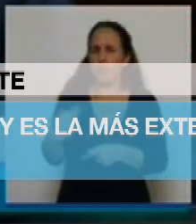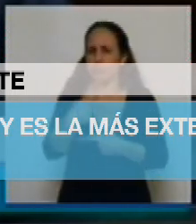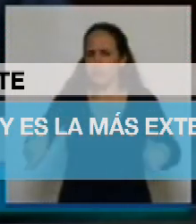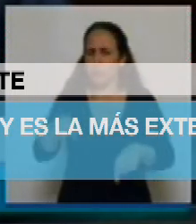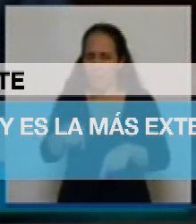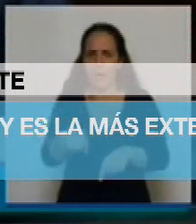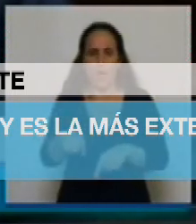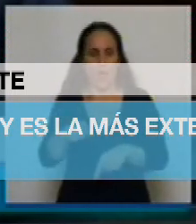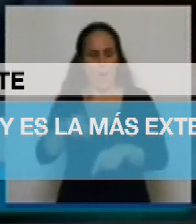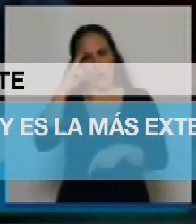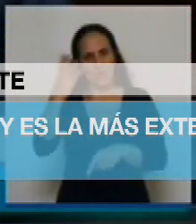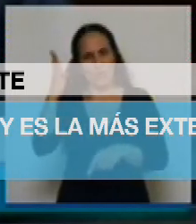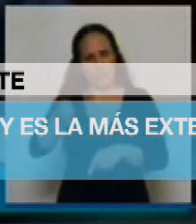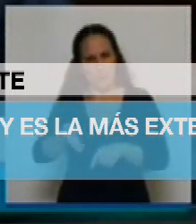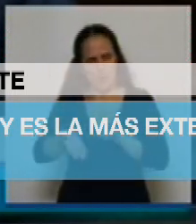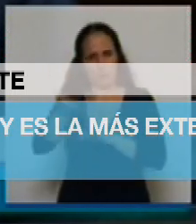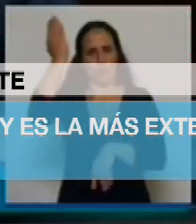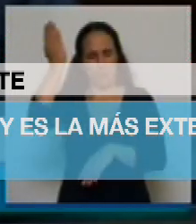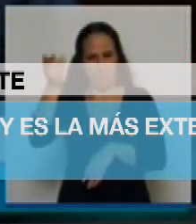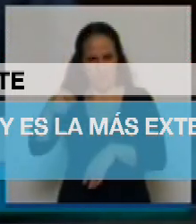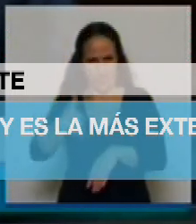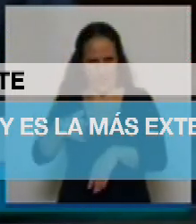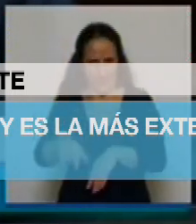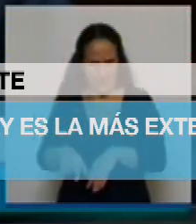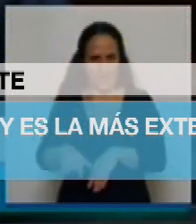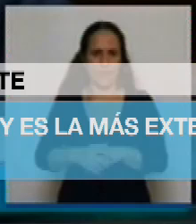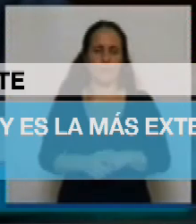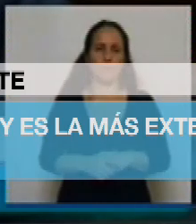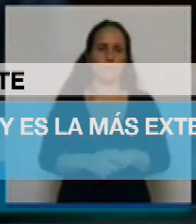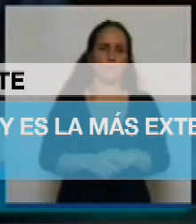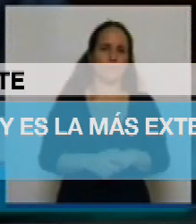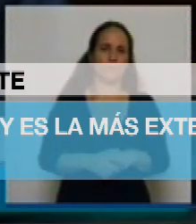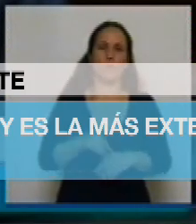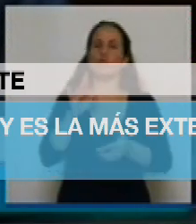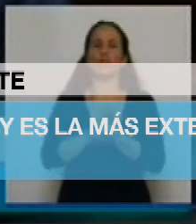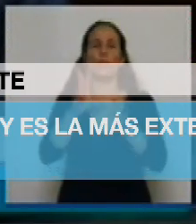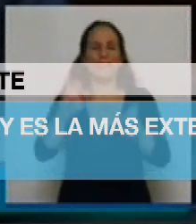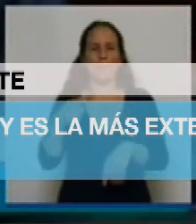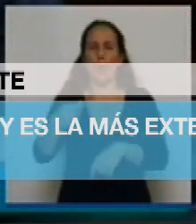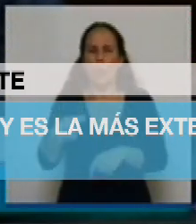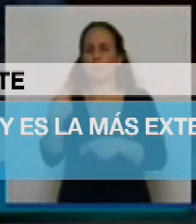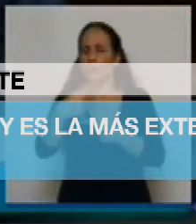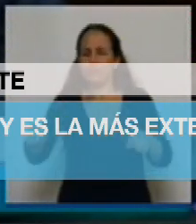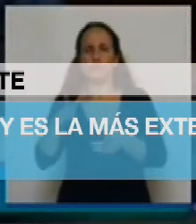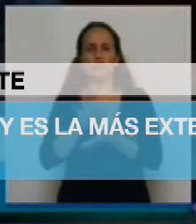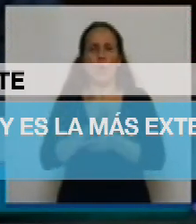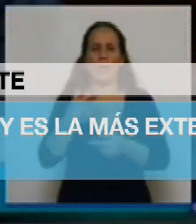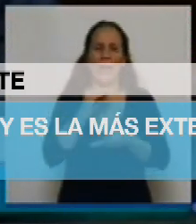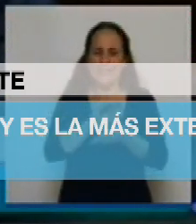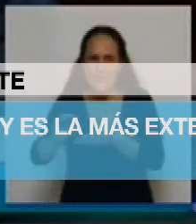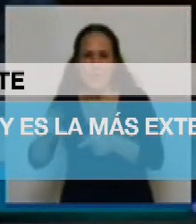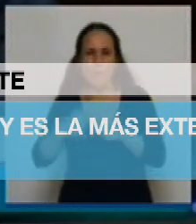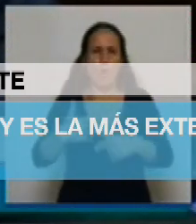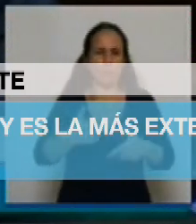supera el 94% en la República Argentina, que es la cobertura en materia de seguridad social y el sistema de protección social más